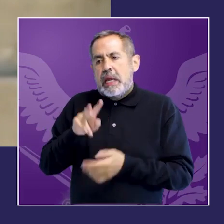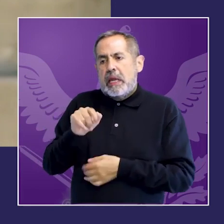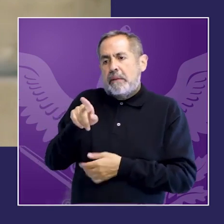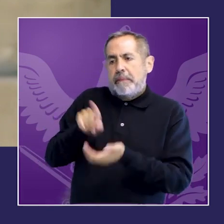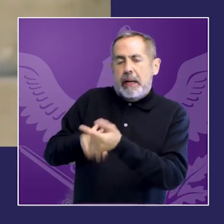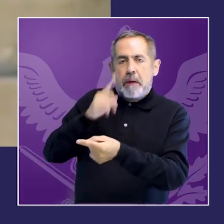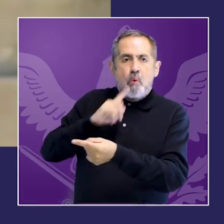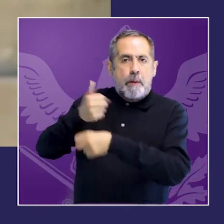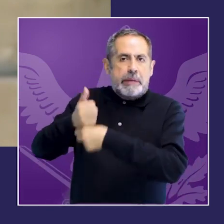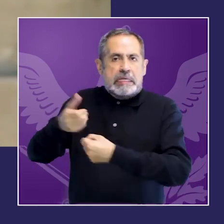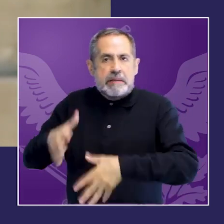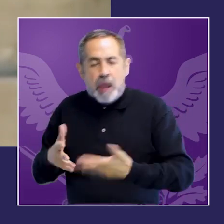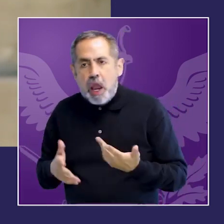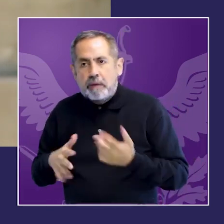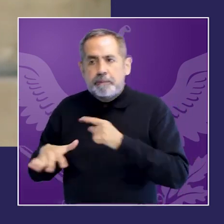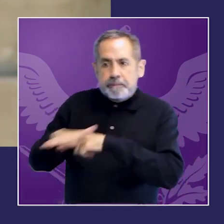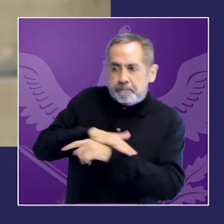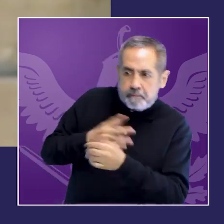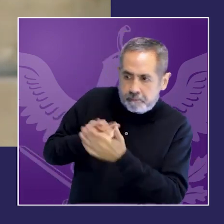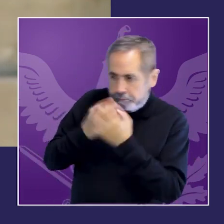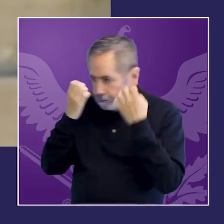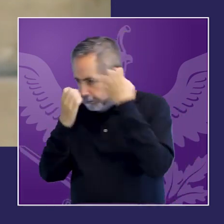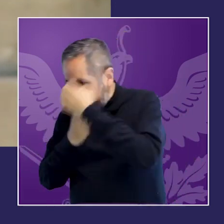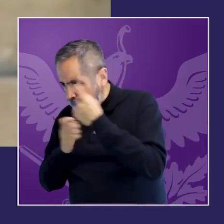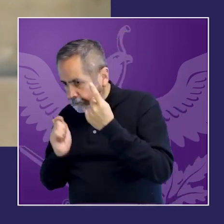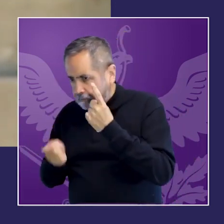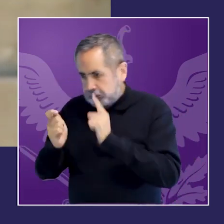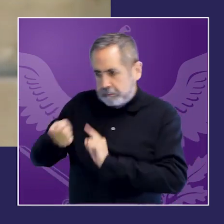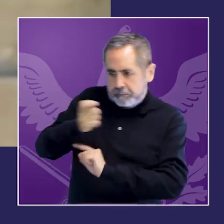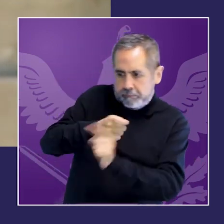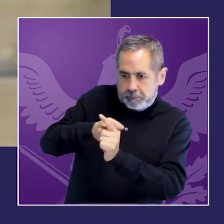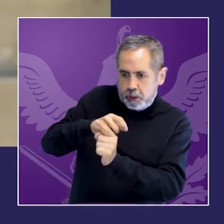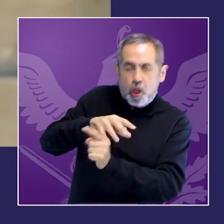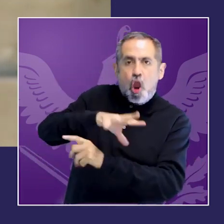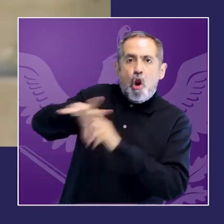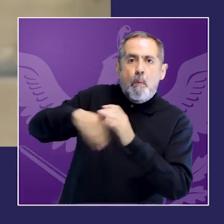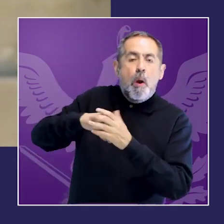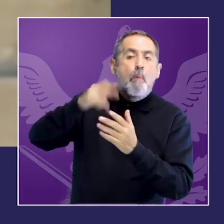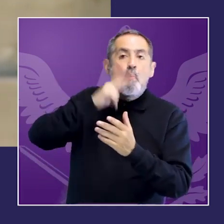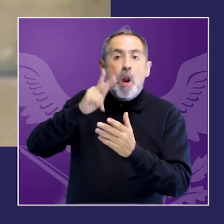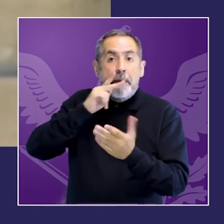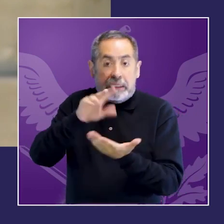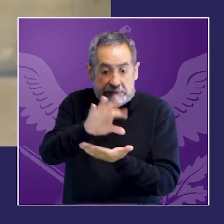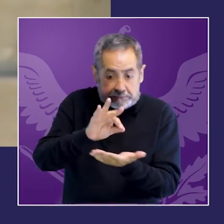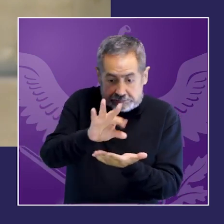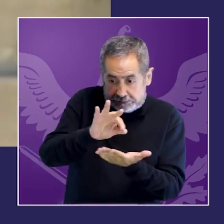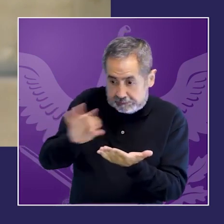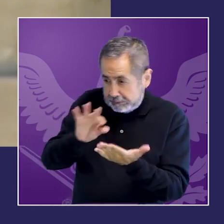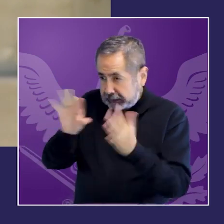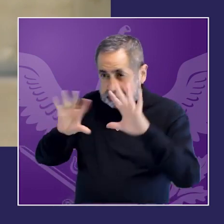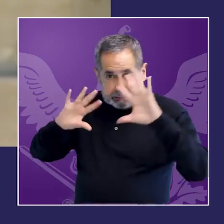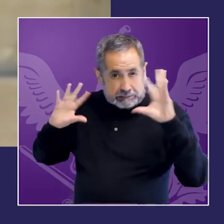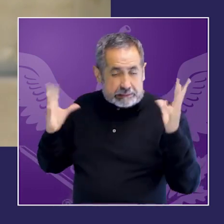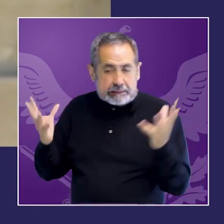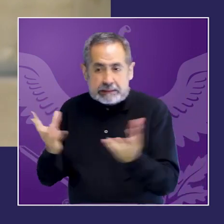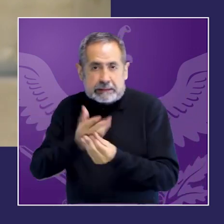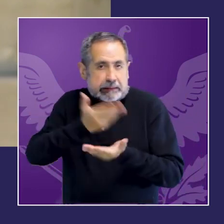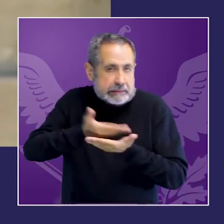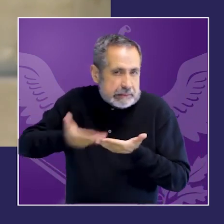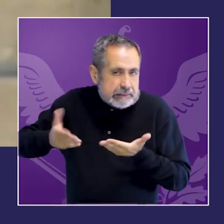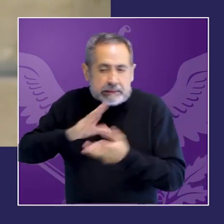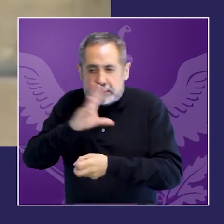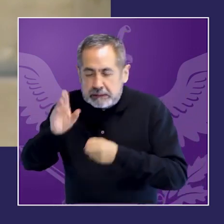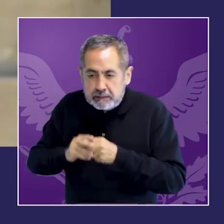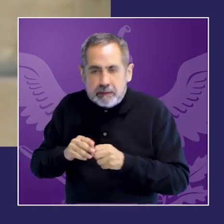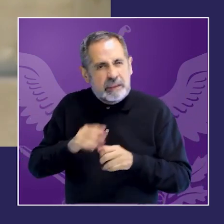por motivos de género además la debida diligencia en la investigación lleva a aplicar un análisis enmarcado